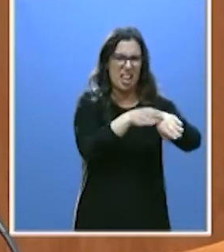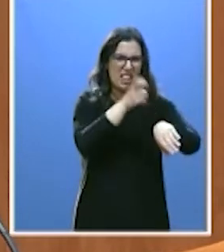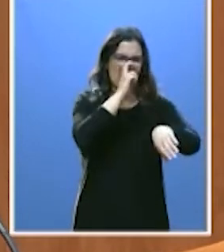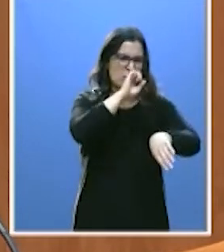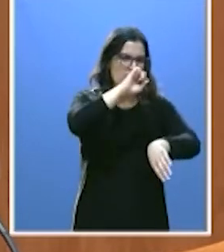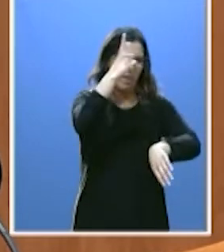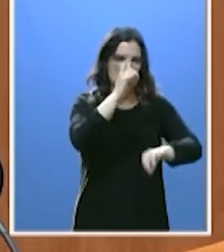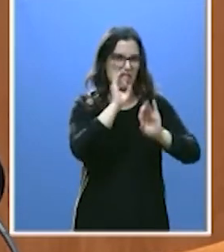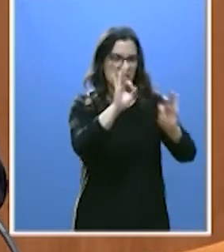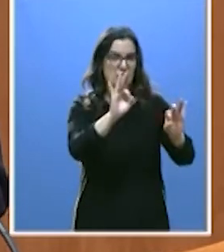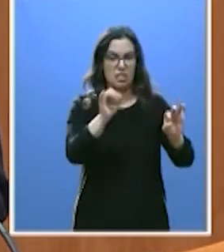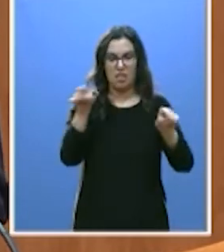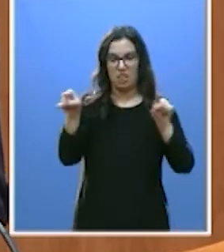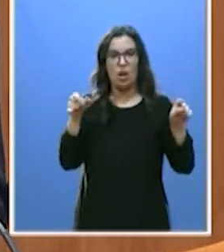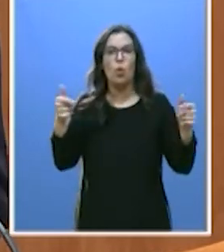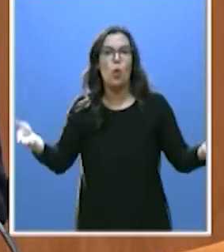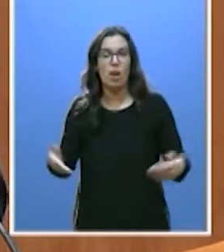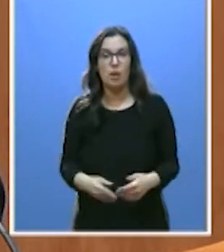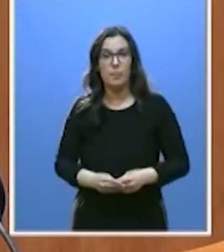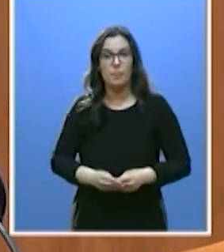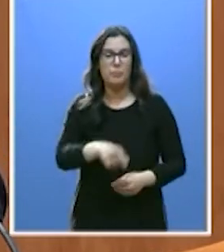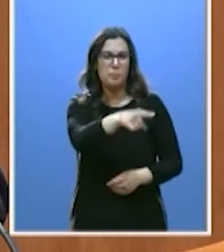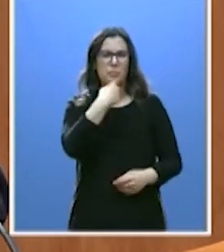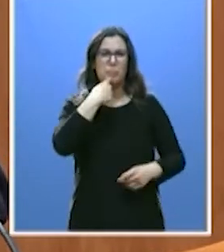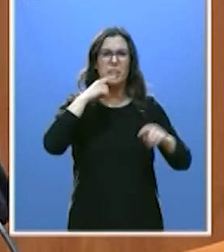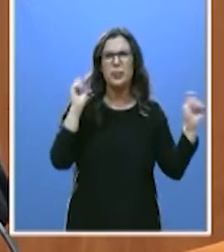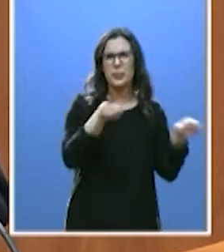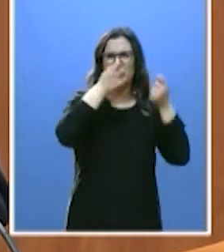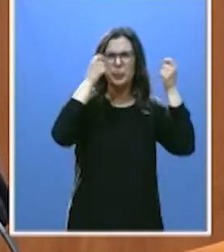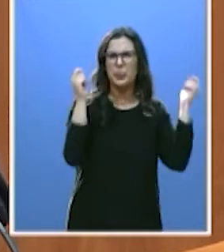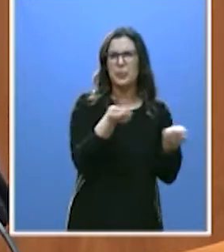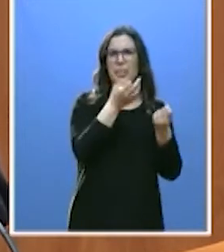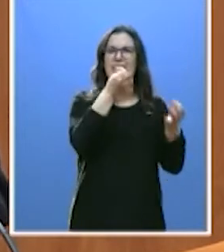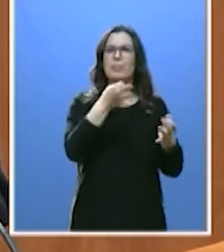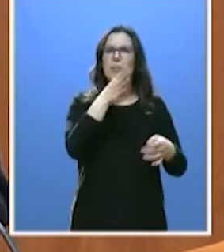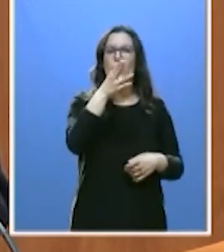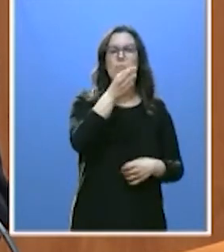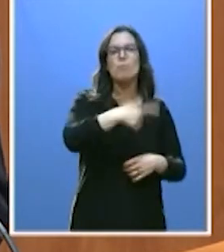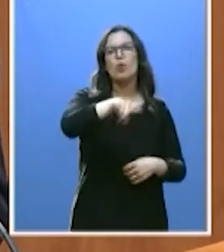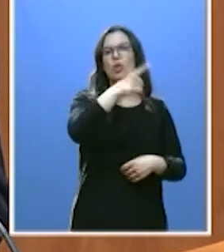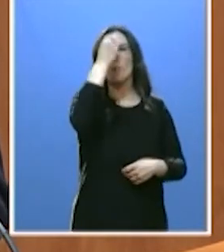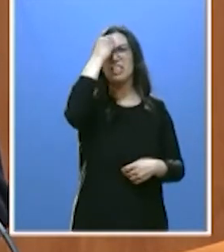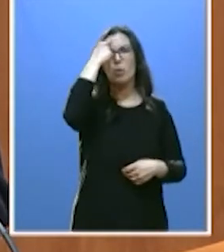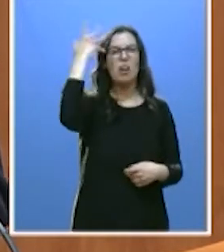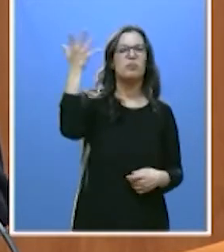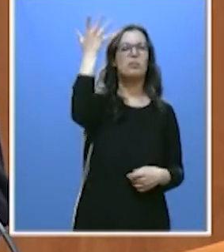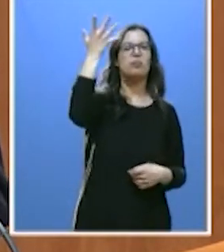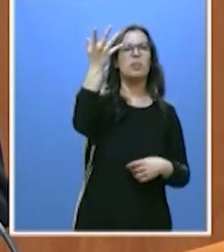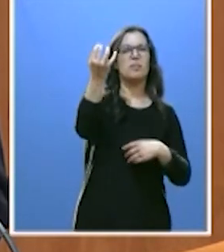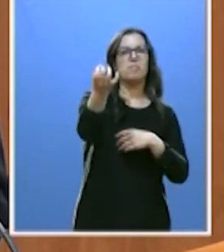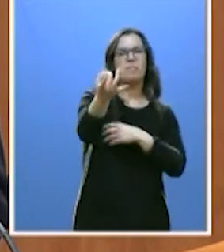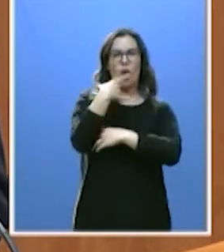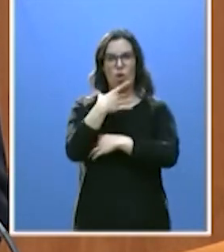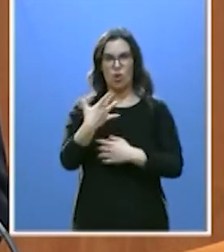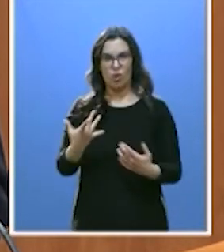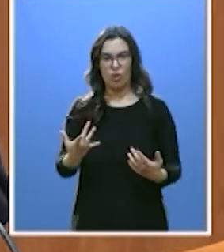Esta cantinela siempre aderezada por su superioridad moral, su eterna superioridad moral. Ustedes